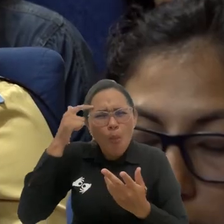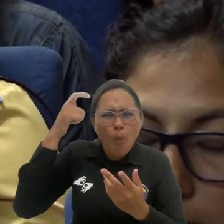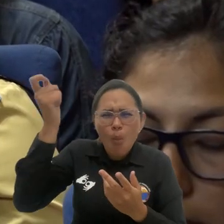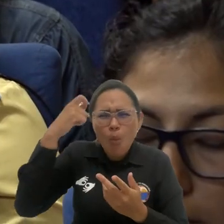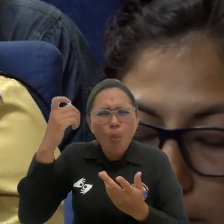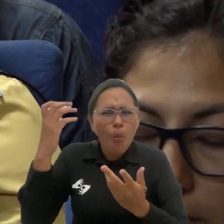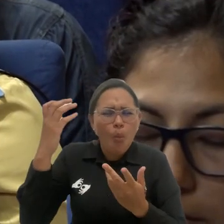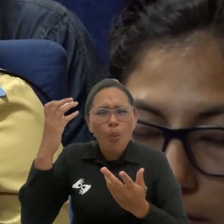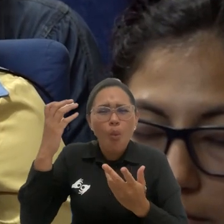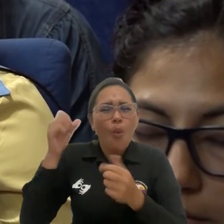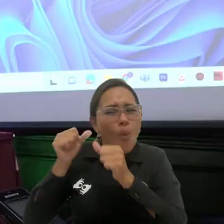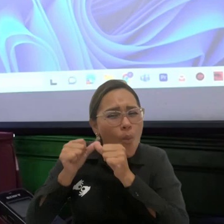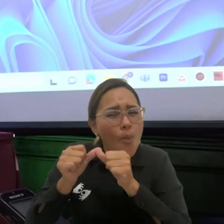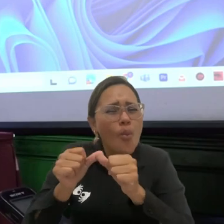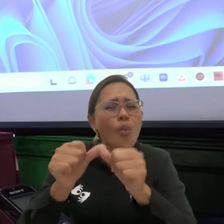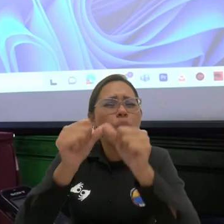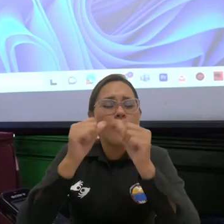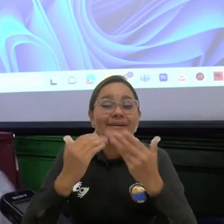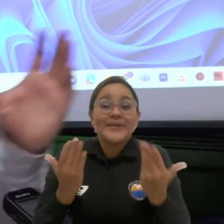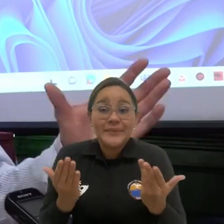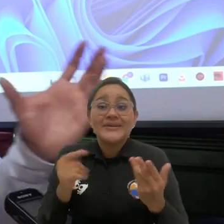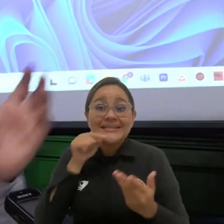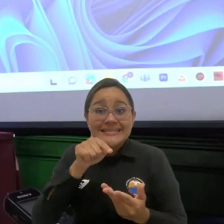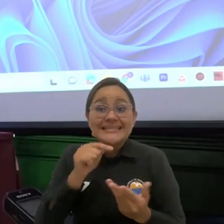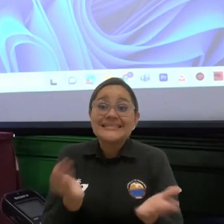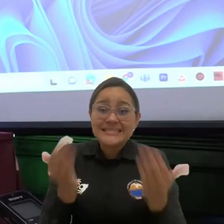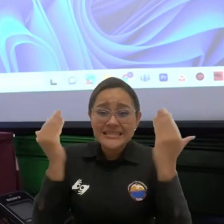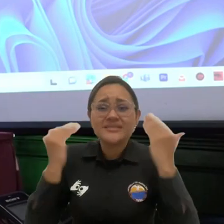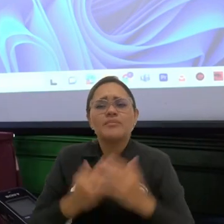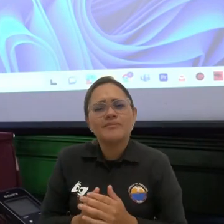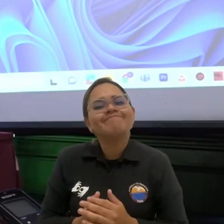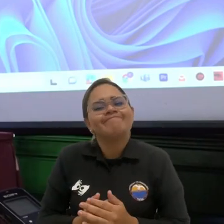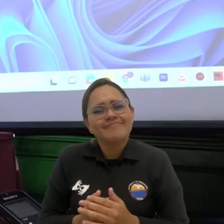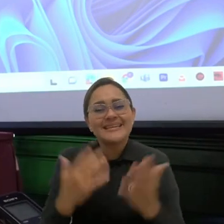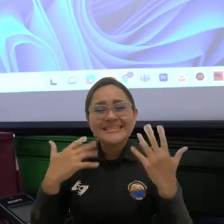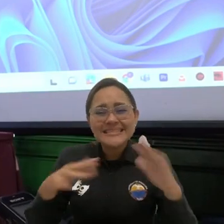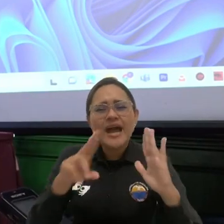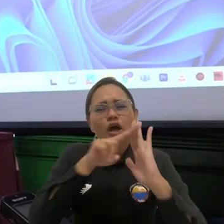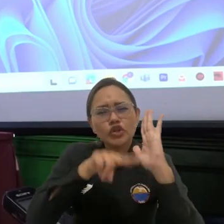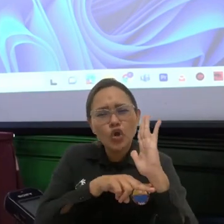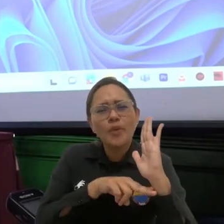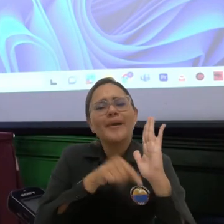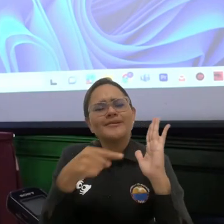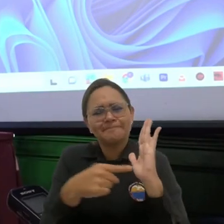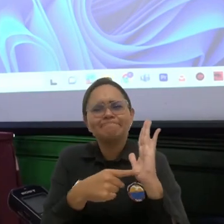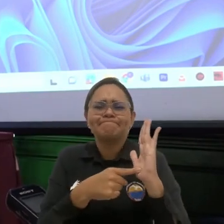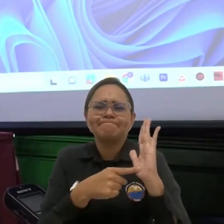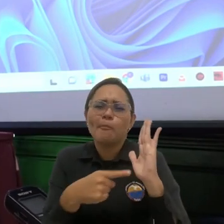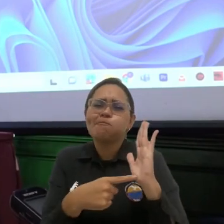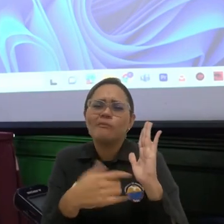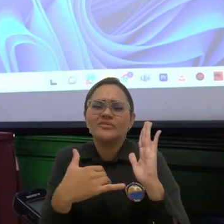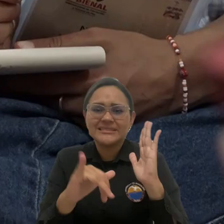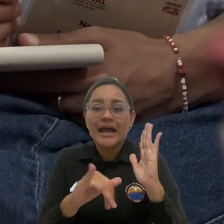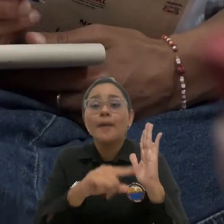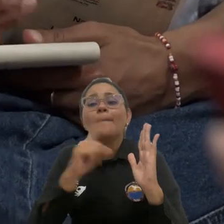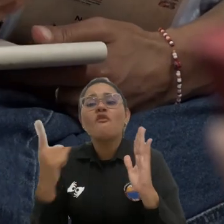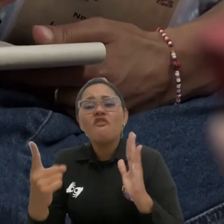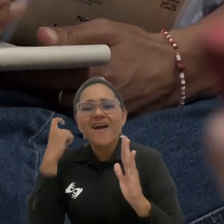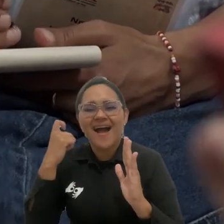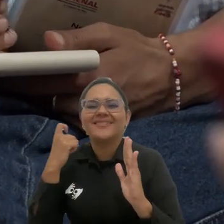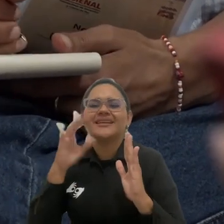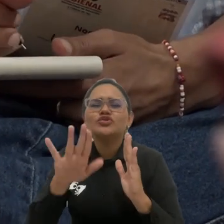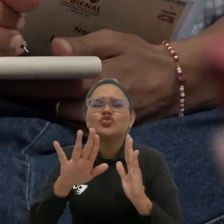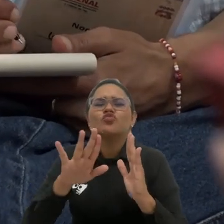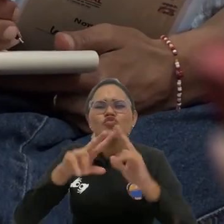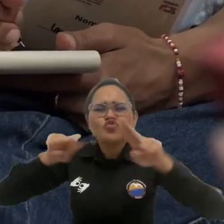posiciones, también sabiendo que tenemos la política, necesitamos también la sociedad y que siempre va a haber conflictos. Llegar a